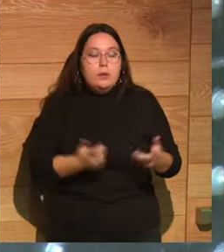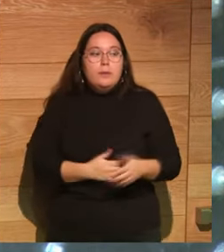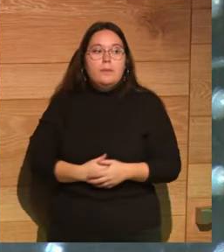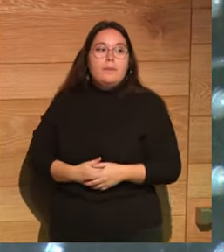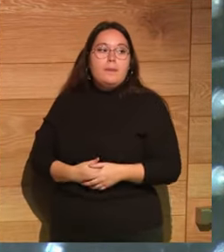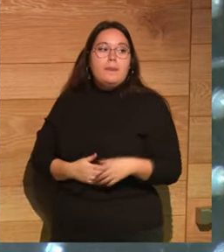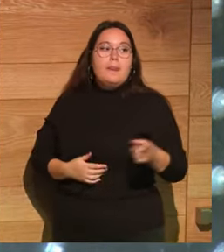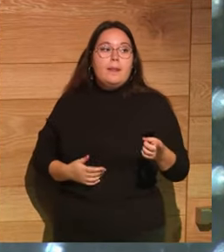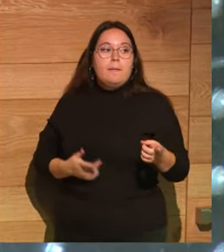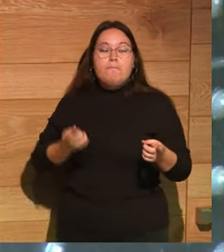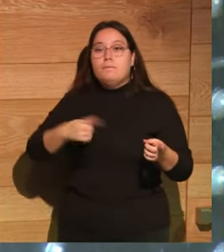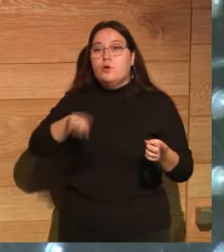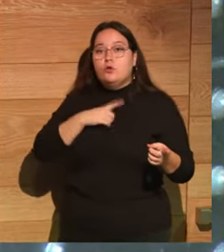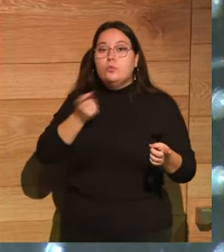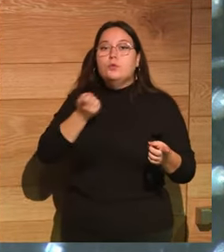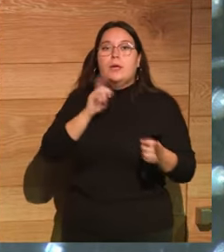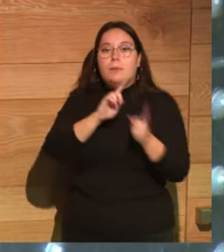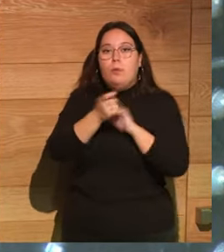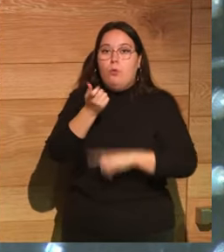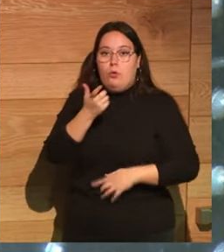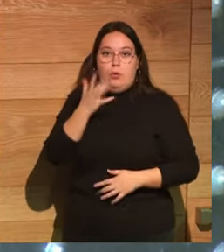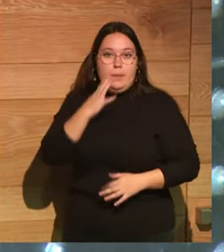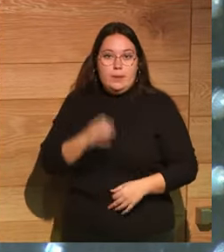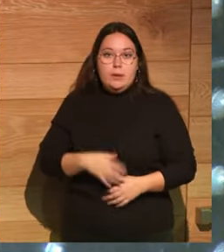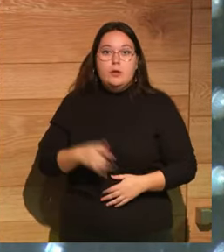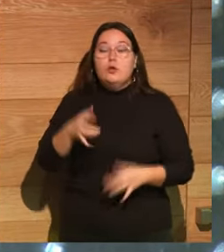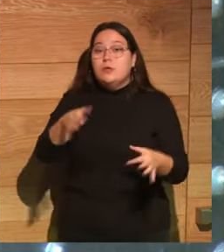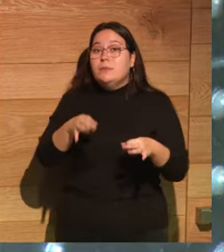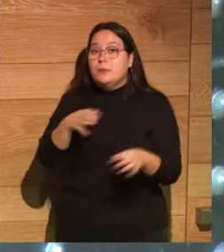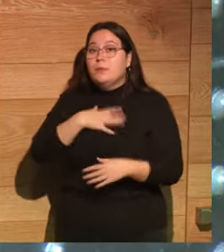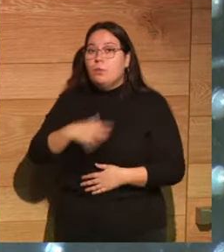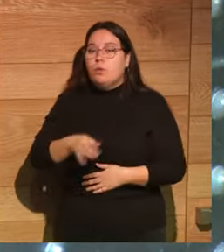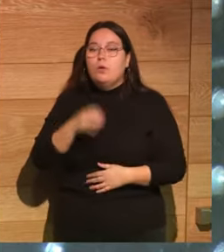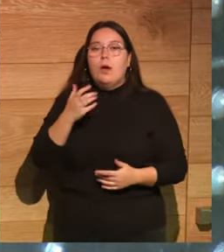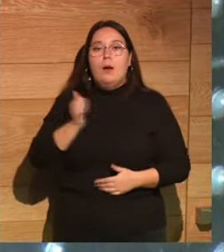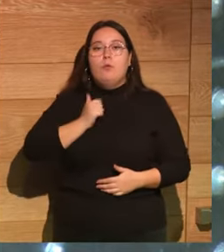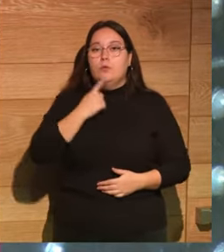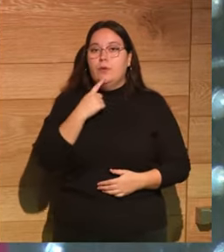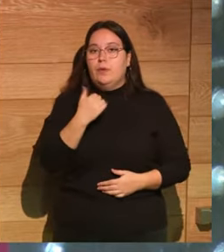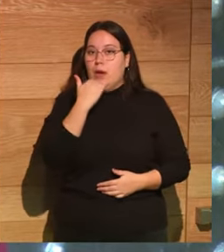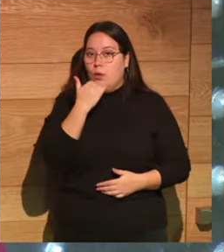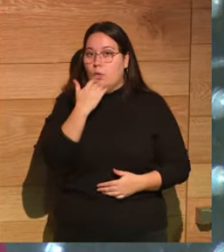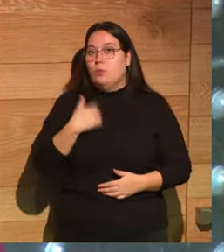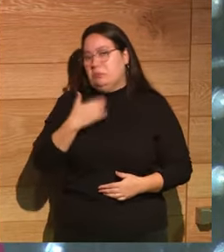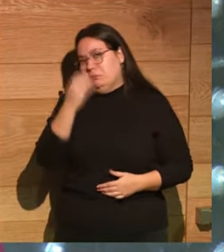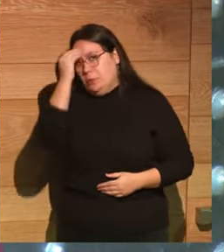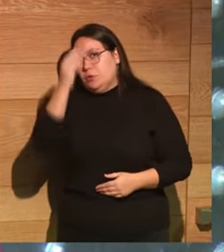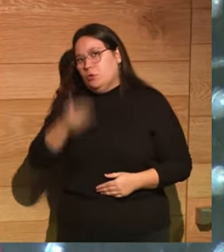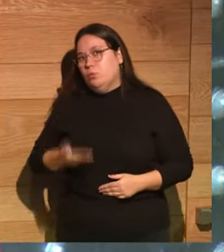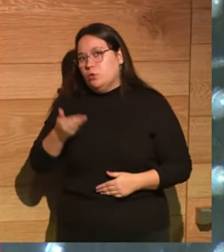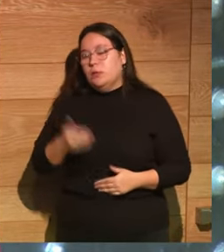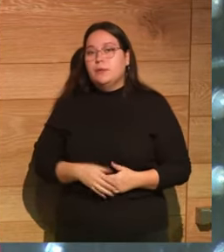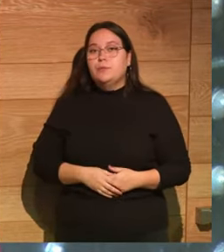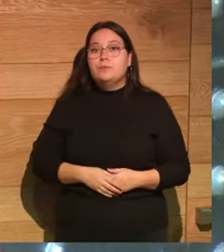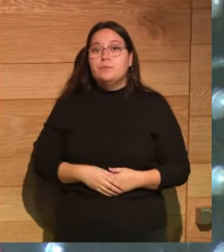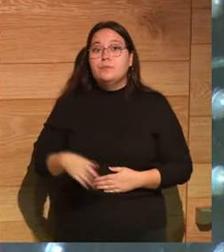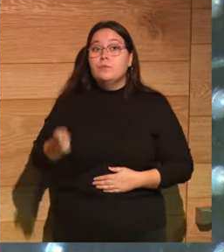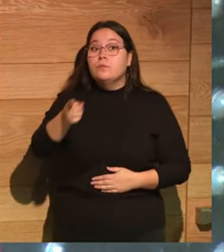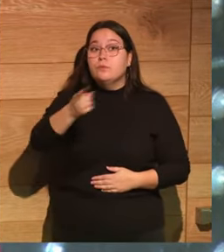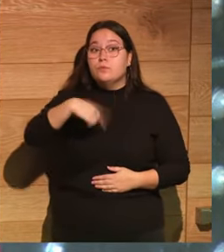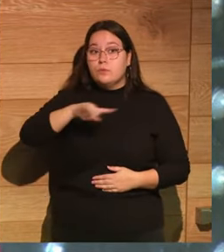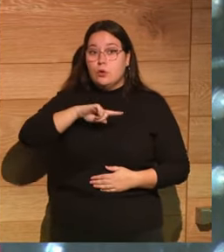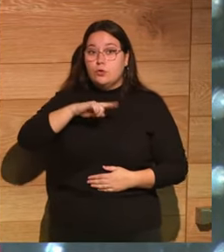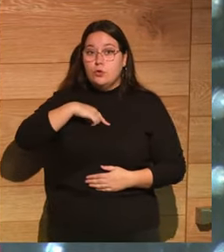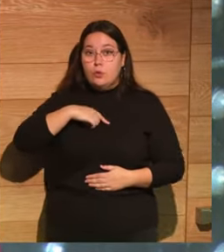Sí, a ver, al final hemos cambiado poco realmente. Yo siempre que puedo, aprovecho para decir una cosa que creo que es muy importante, y es que nosotros